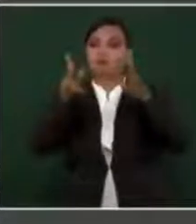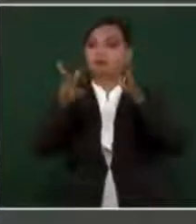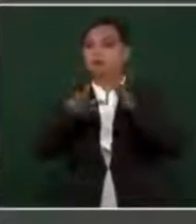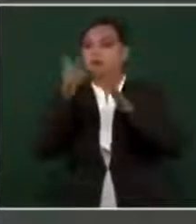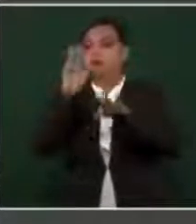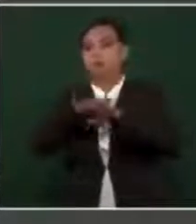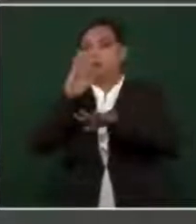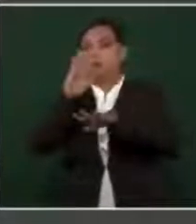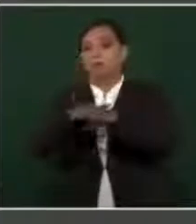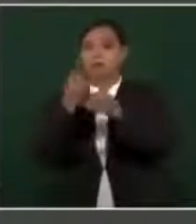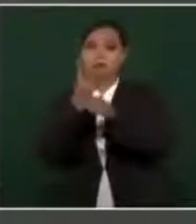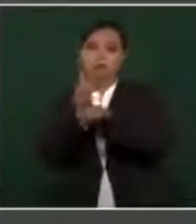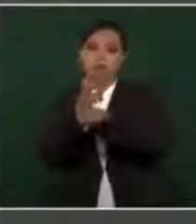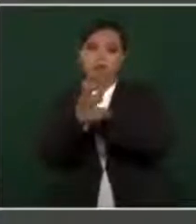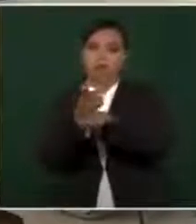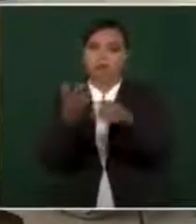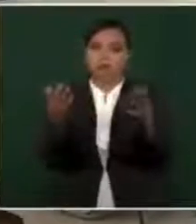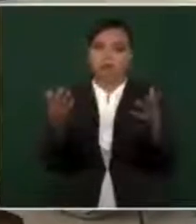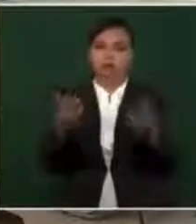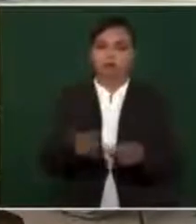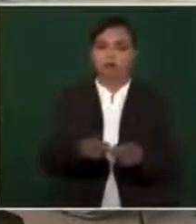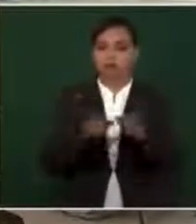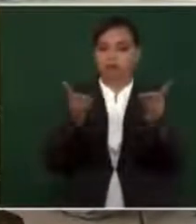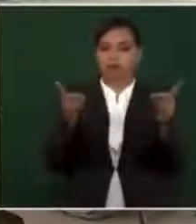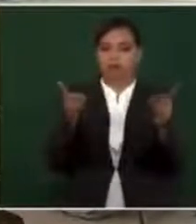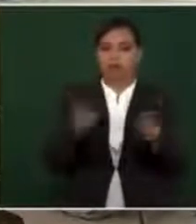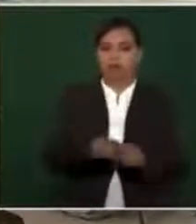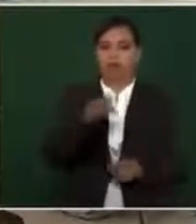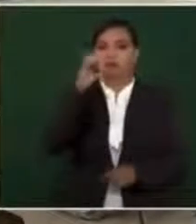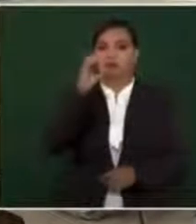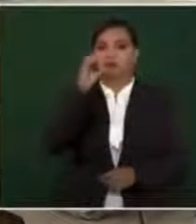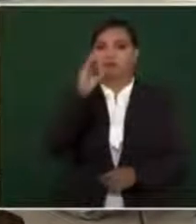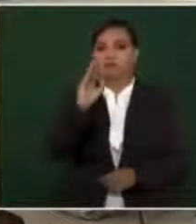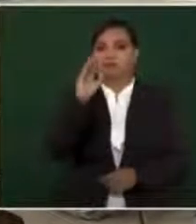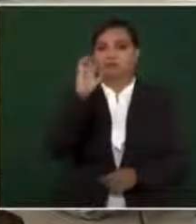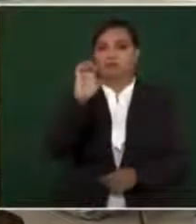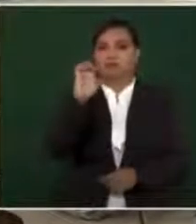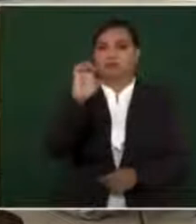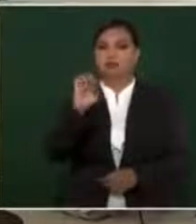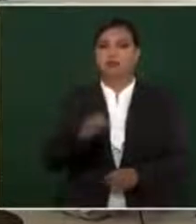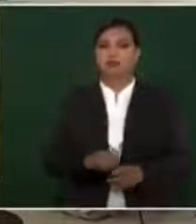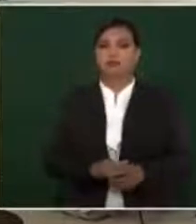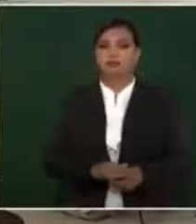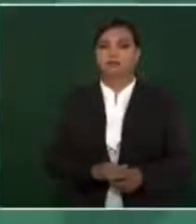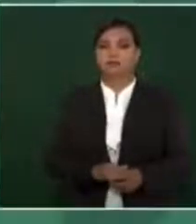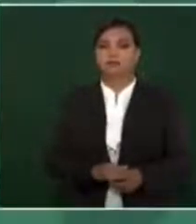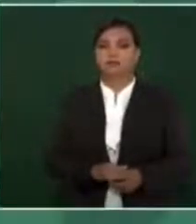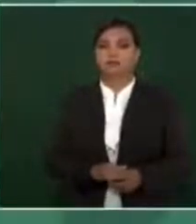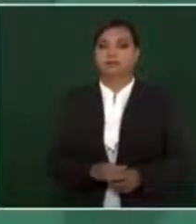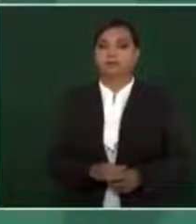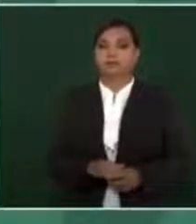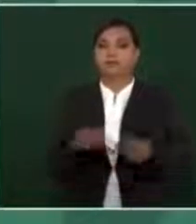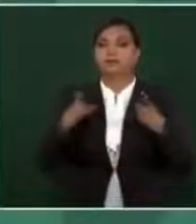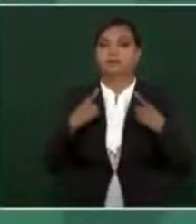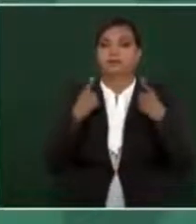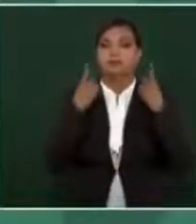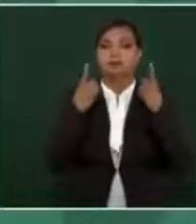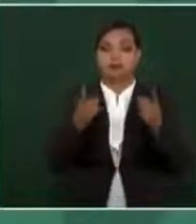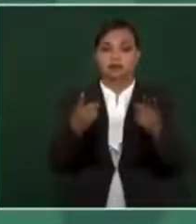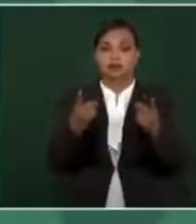y de segunda, la Comisión Federal de Electricidad. Se le dio